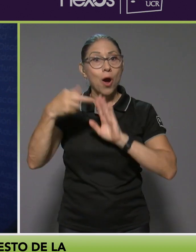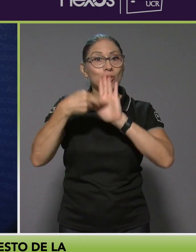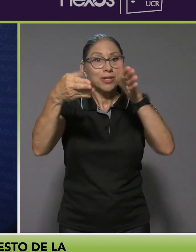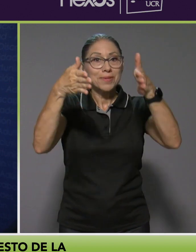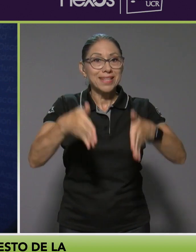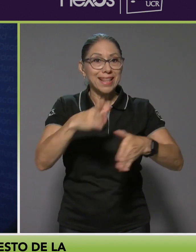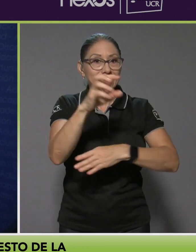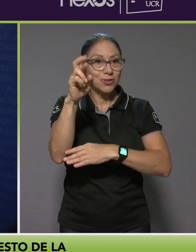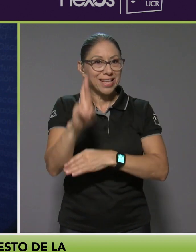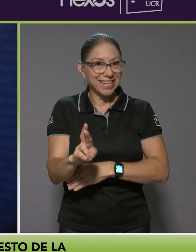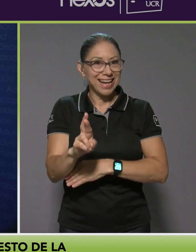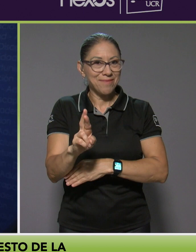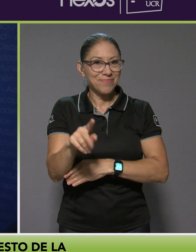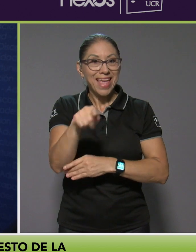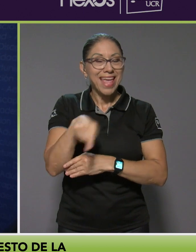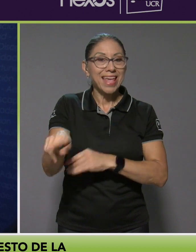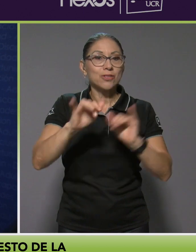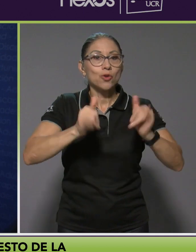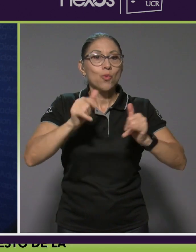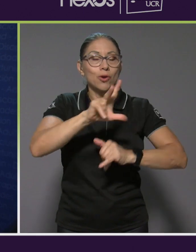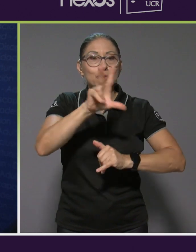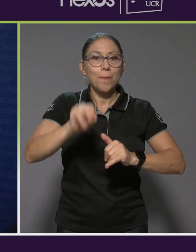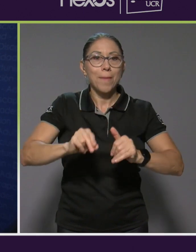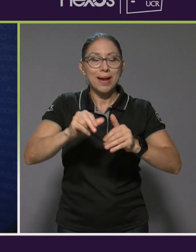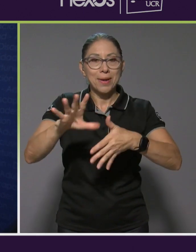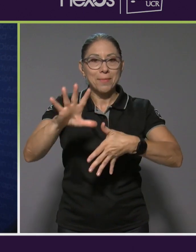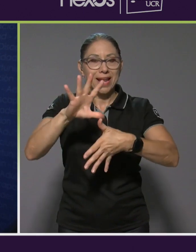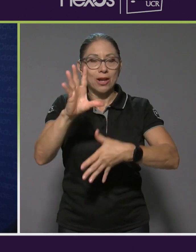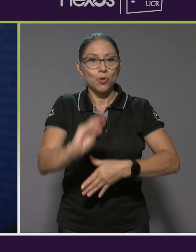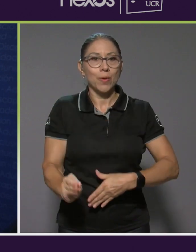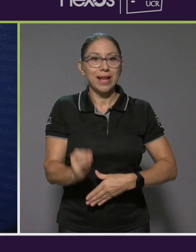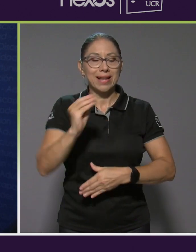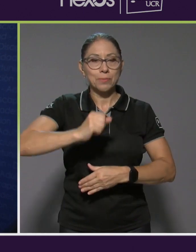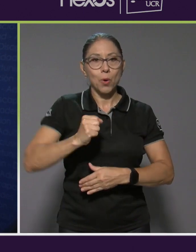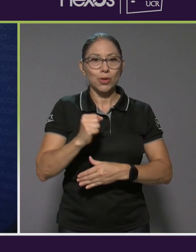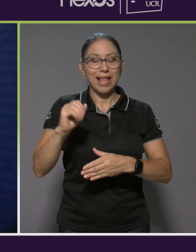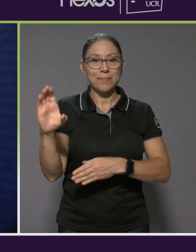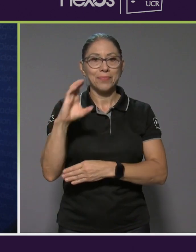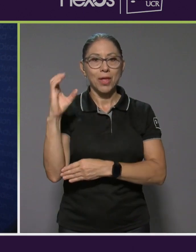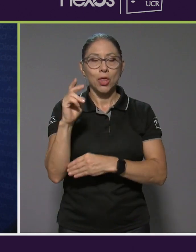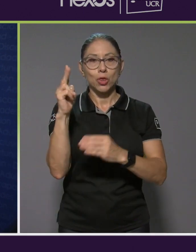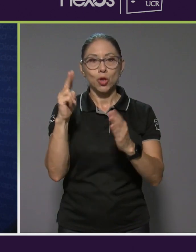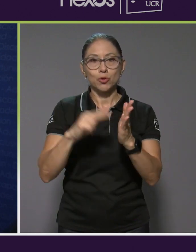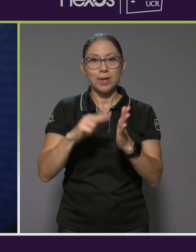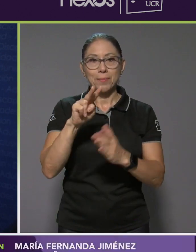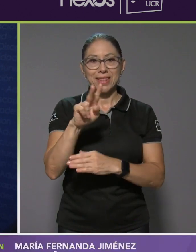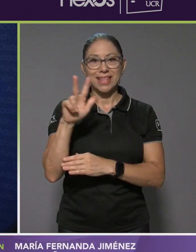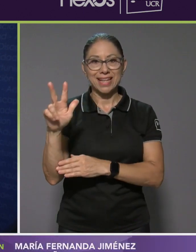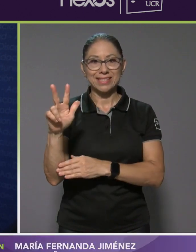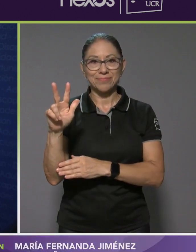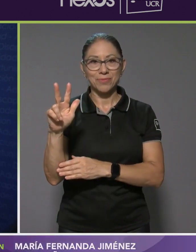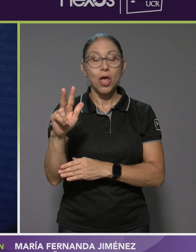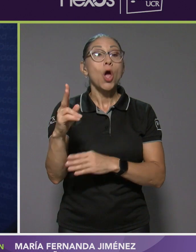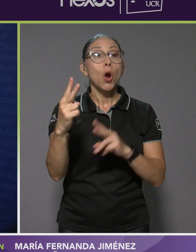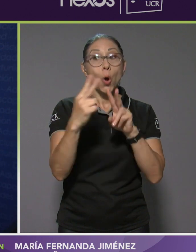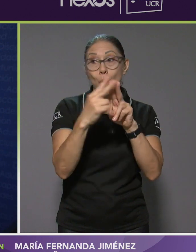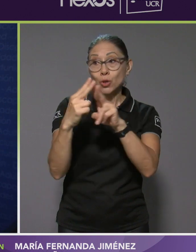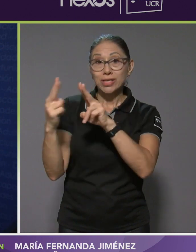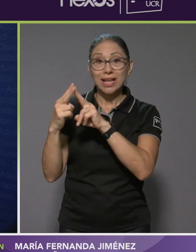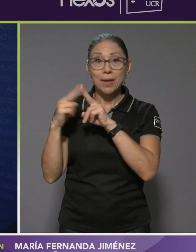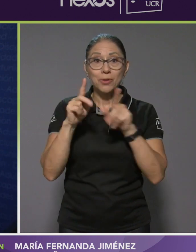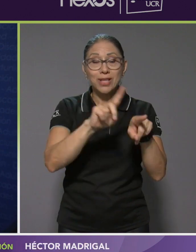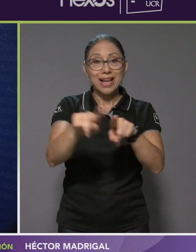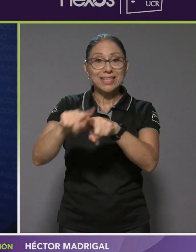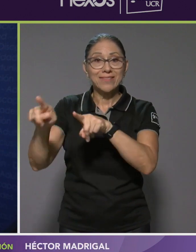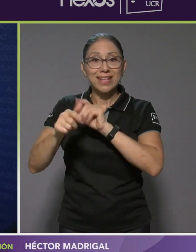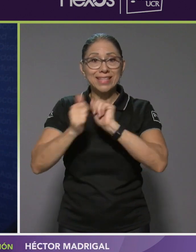que nos va a representar en estos Juegos para Panamericanos Juveniles Bogotá 2023. Conoceremos a la delegación TICA de las disciplinas